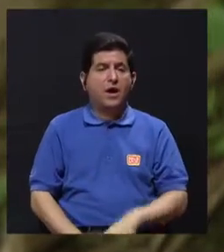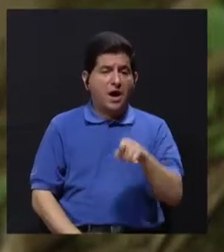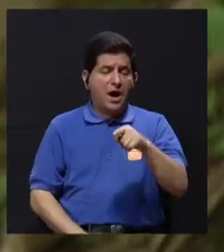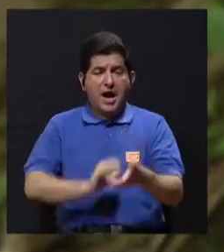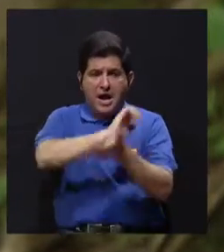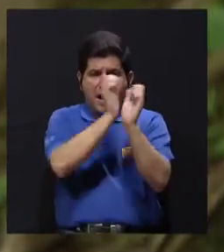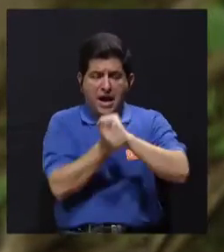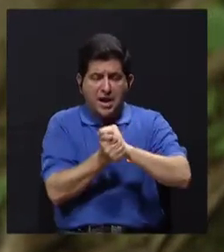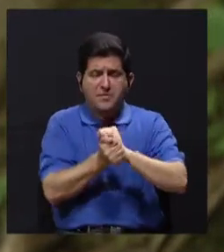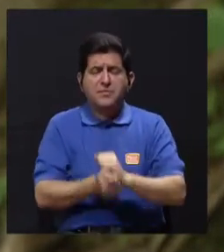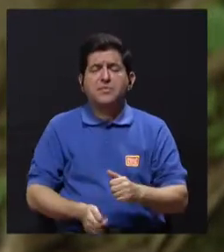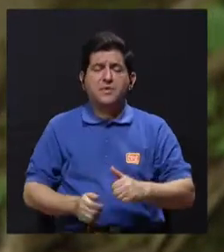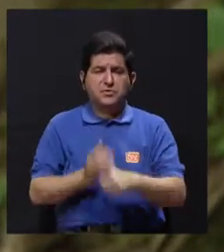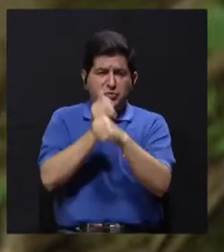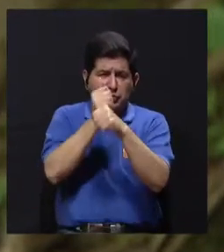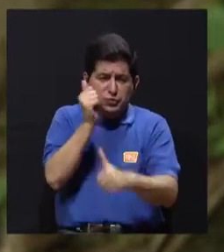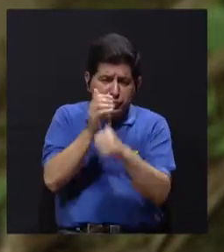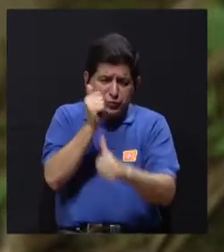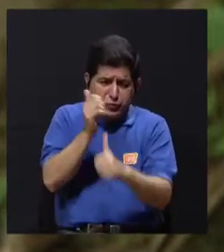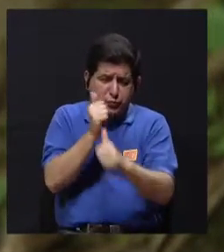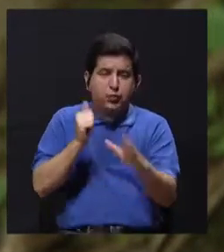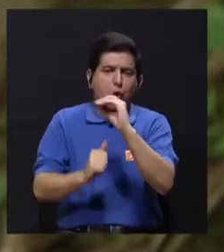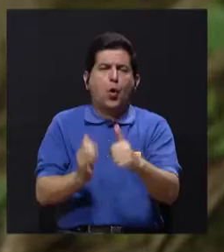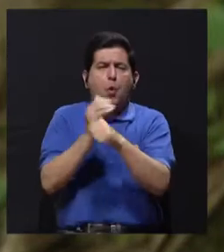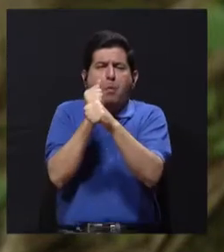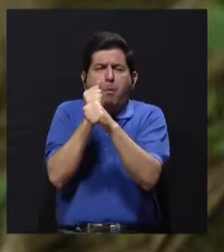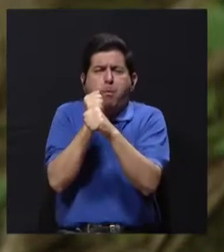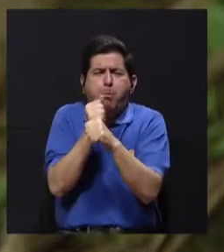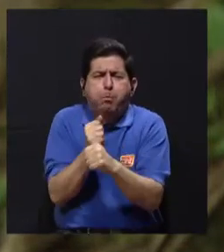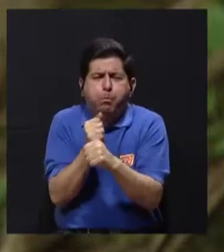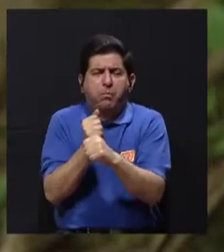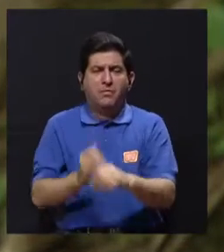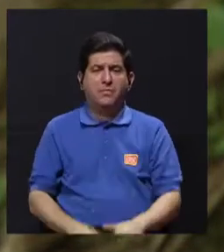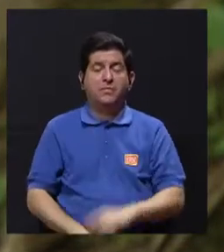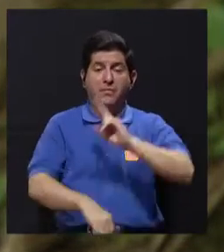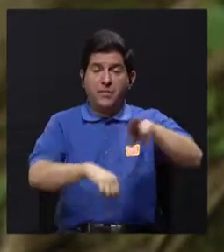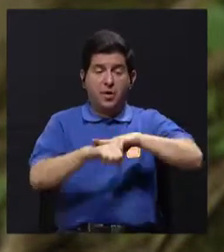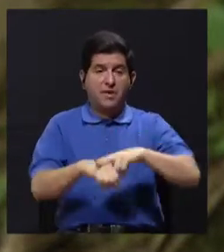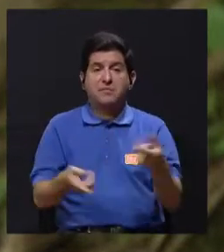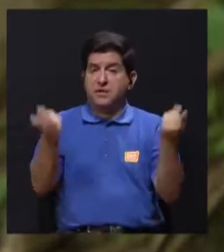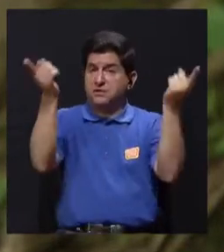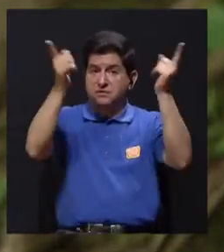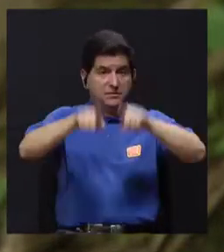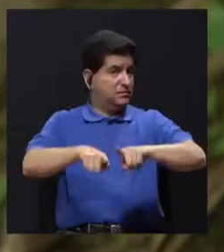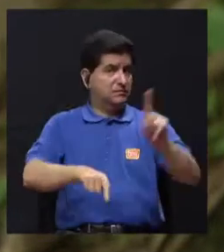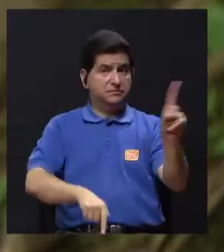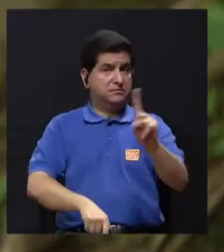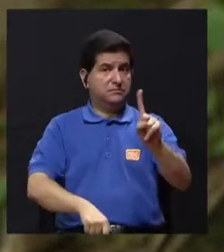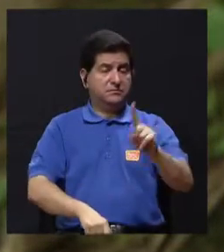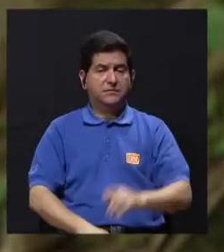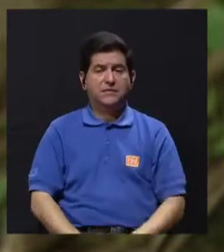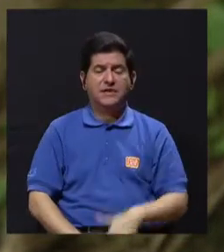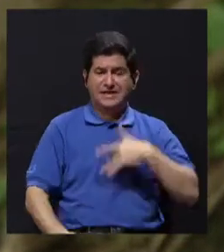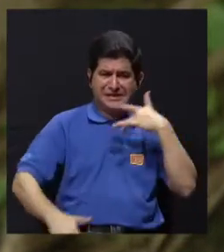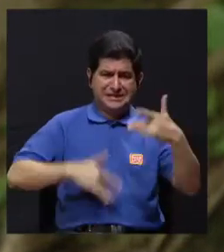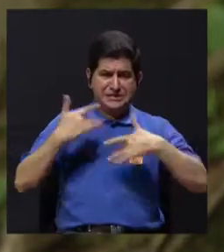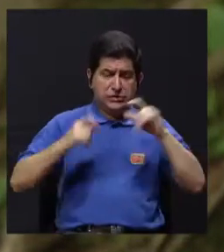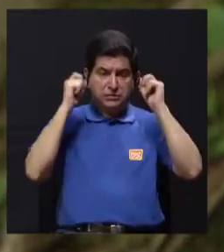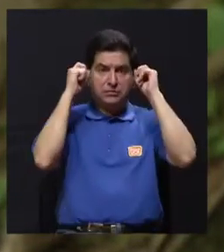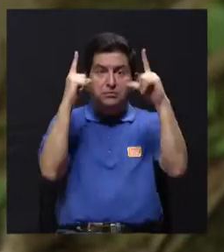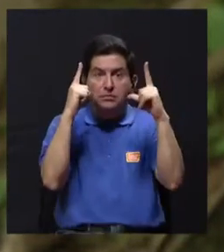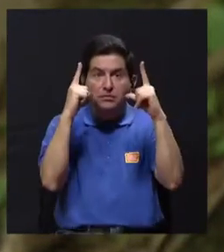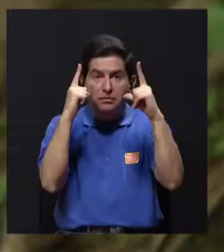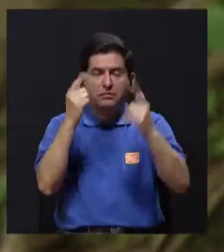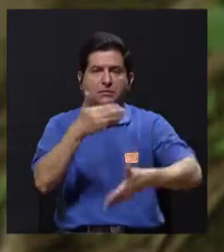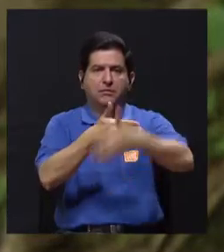hábito intestinal, que sería el estreñimiento o diarreas a repetición, son cosas que normalmente no deberían presentarse. Y son síntomas